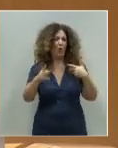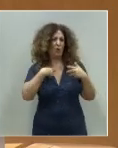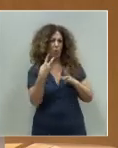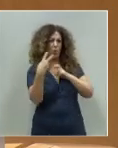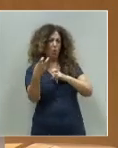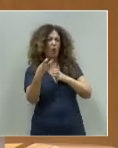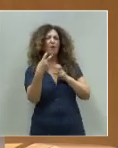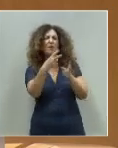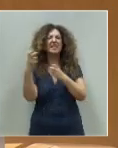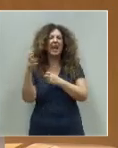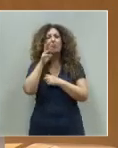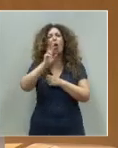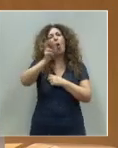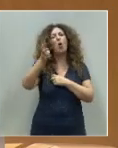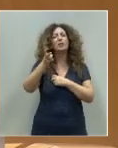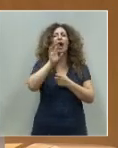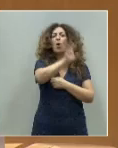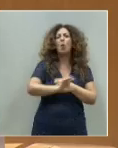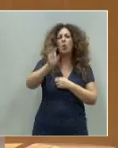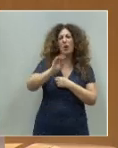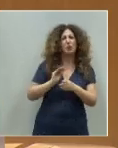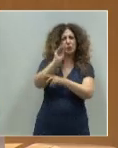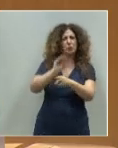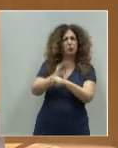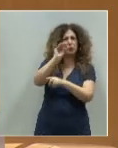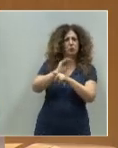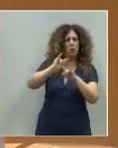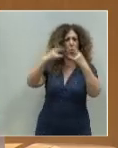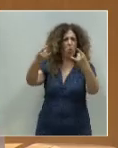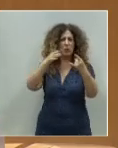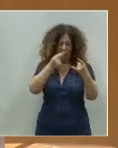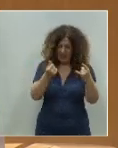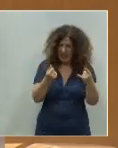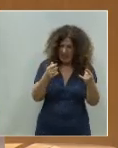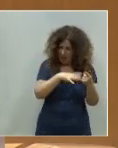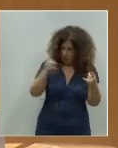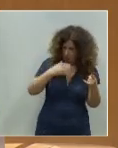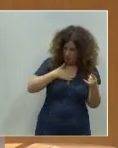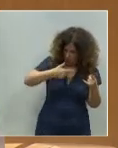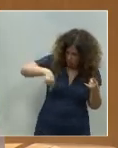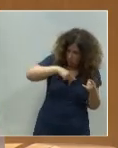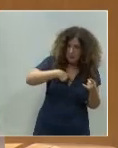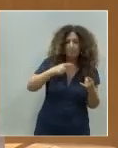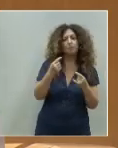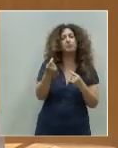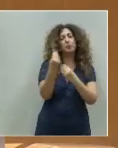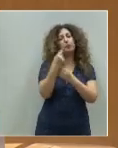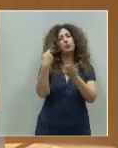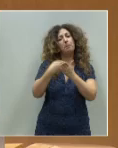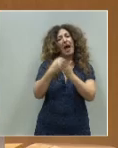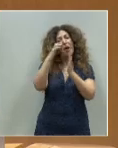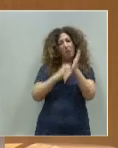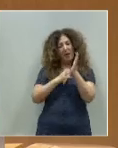comunidades ultrafinanciadas, también con nuestro dinero, y estamos continuamente infrafinanciados por una política de